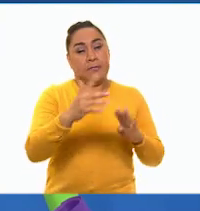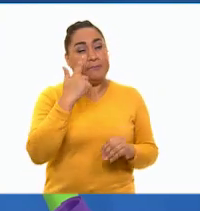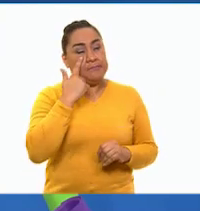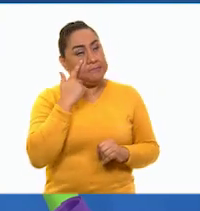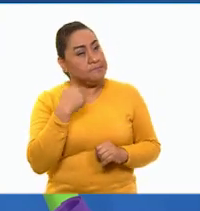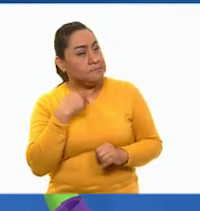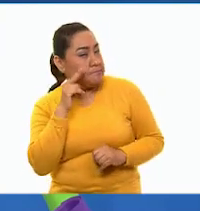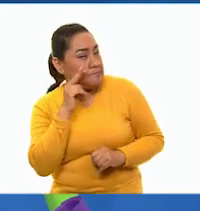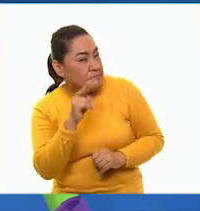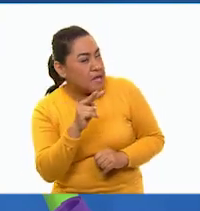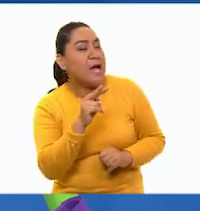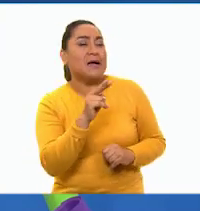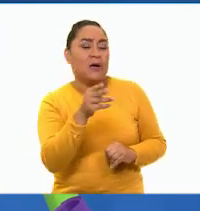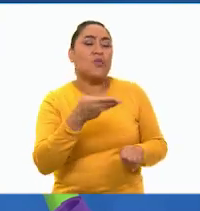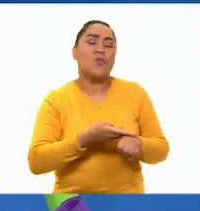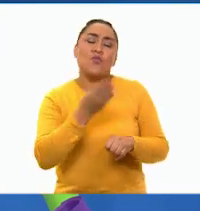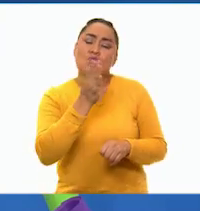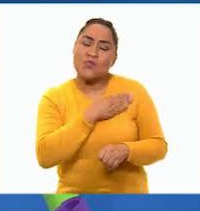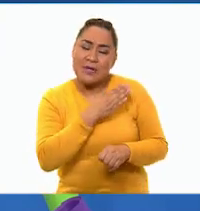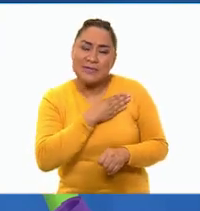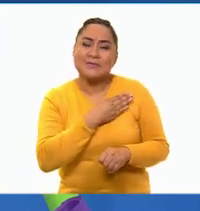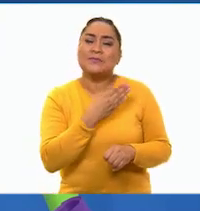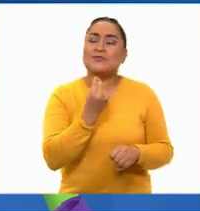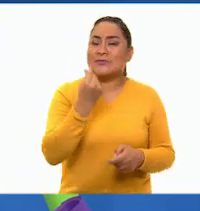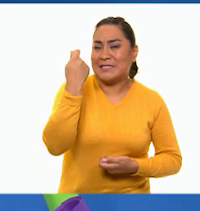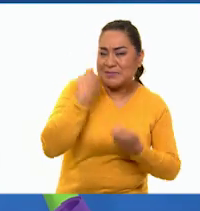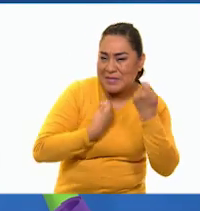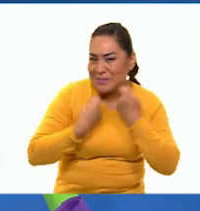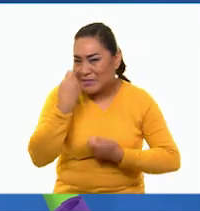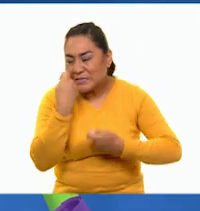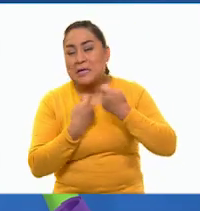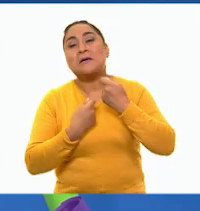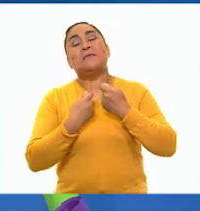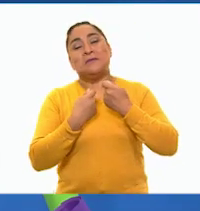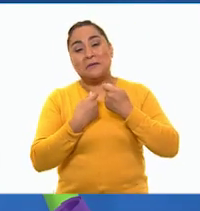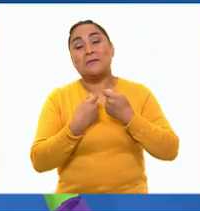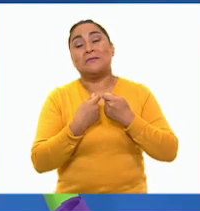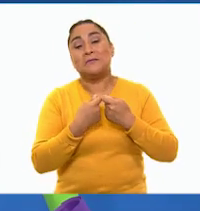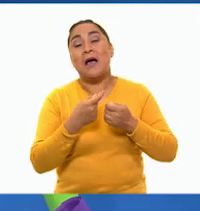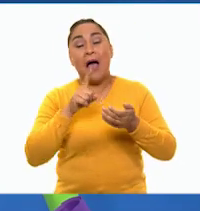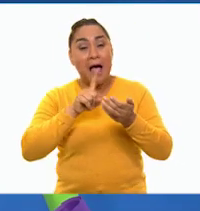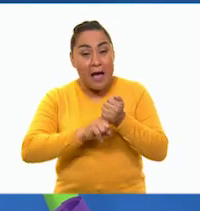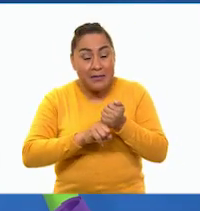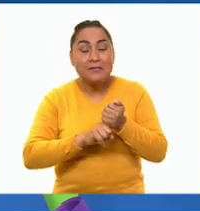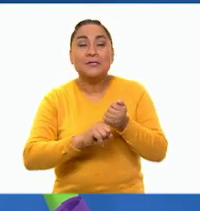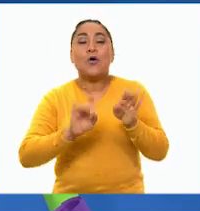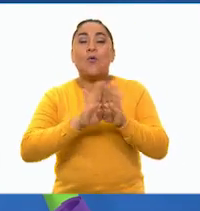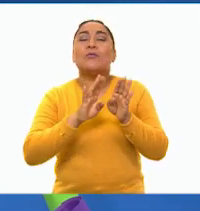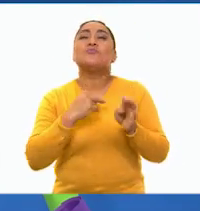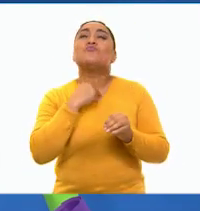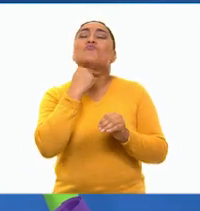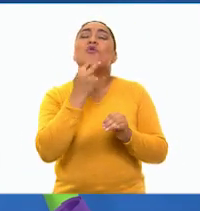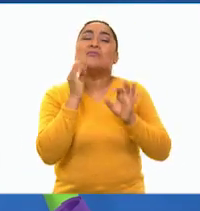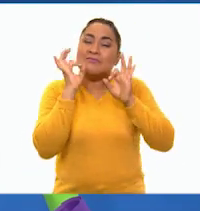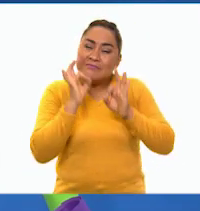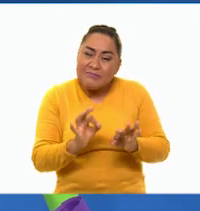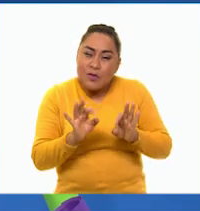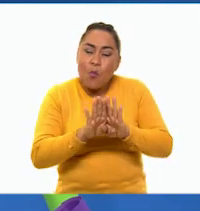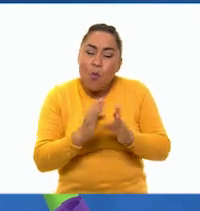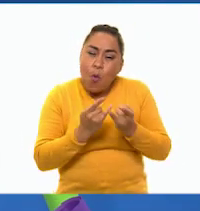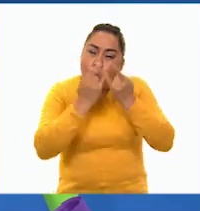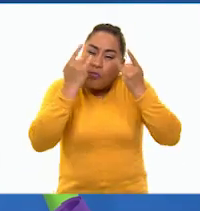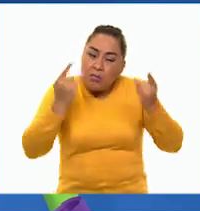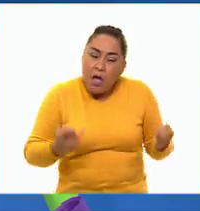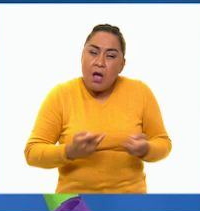Leona Vicario era simpática y muy expresiva y era muy buena para imitar las voces de otros y para dar una entonación a lo que contaba que